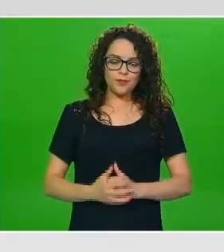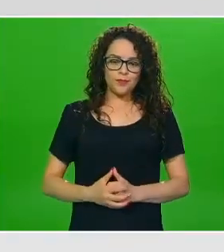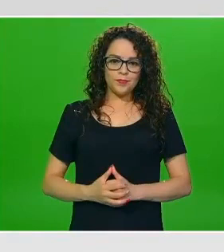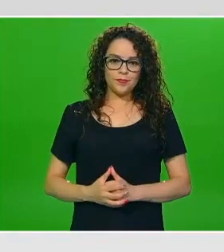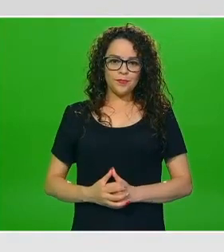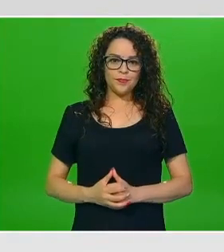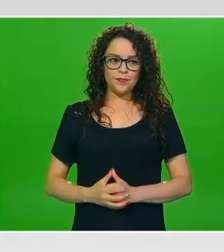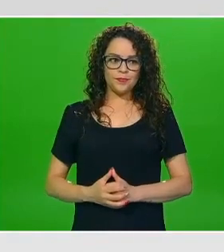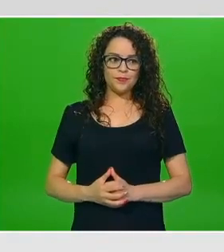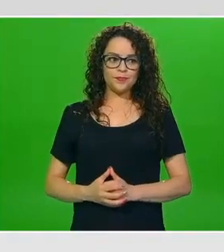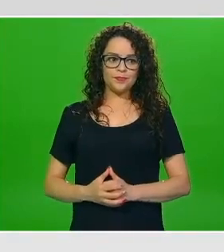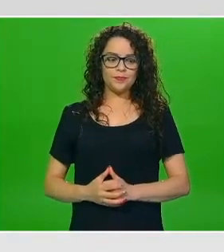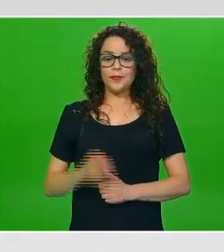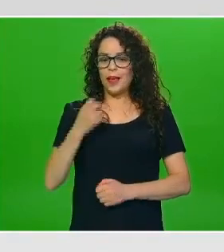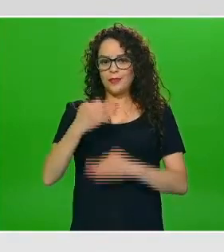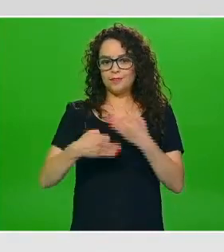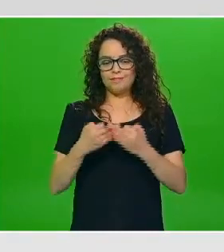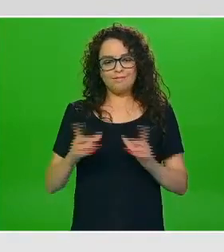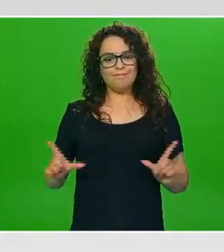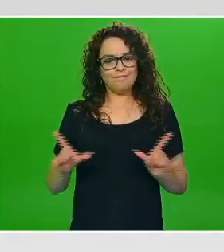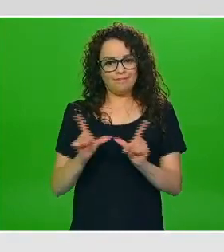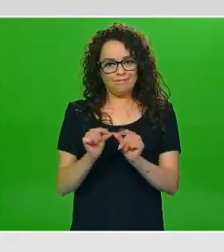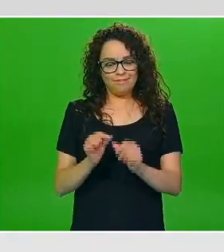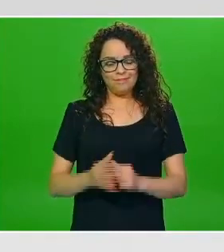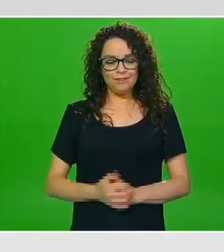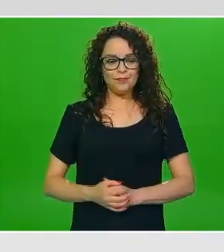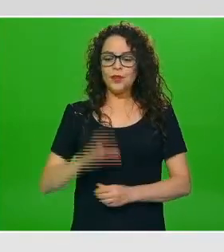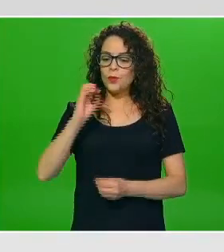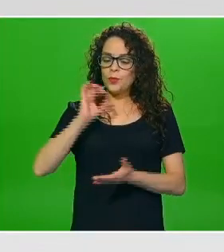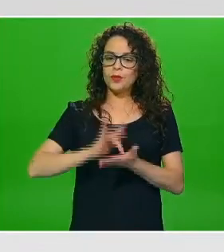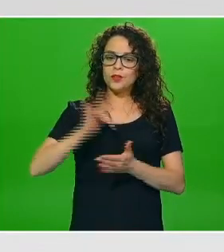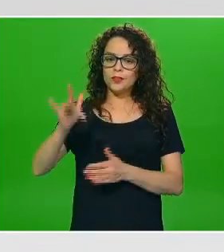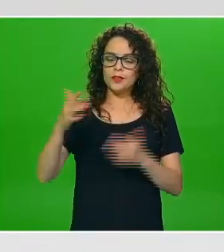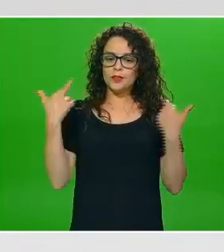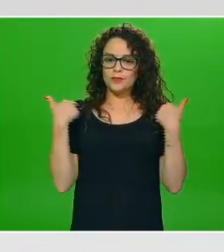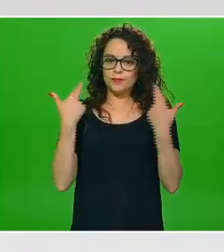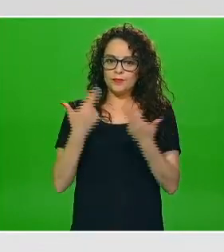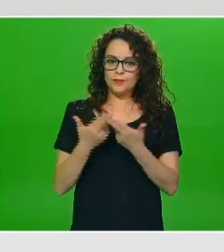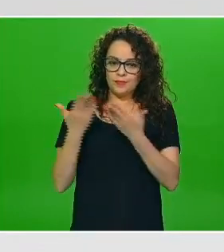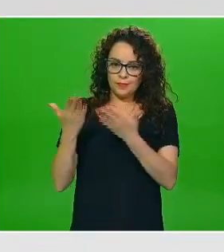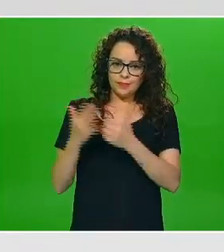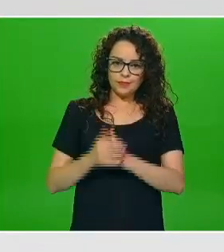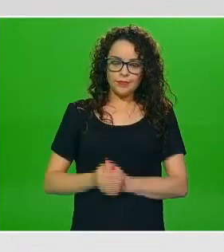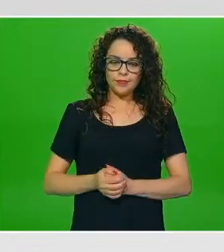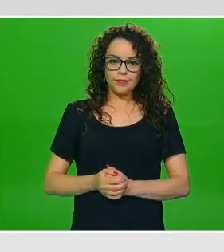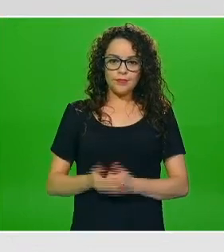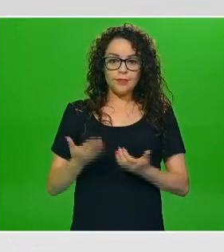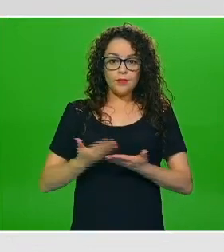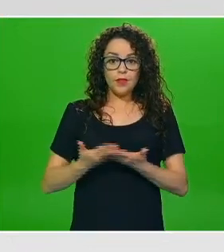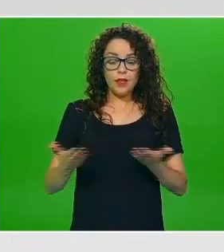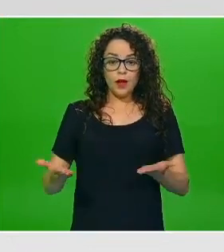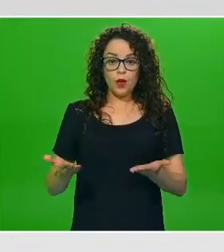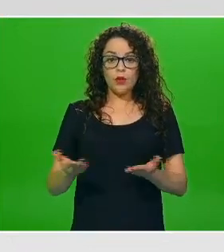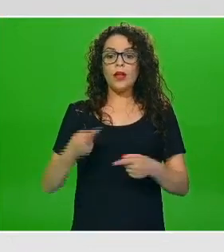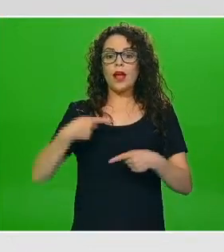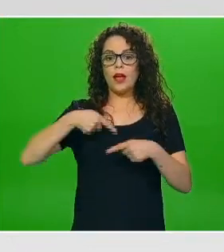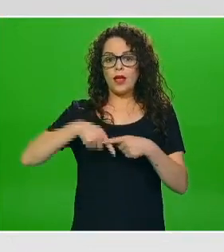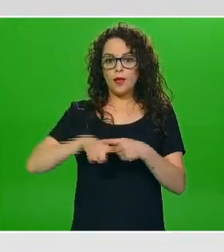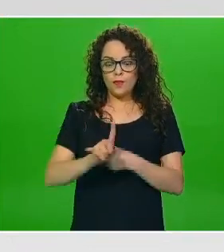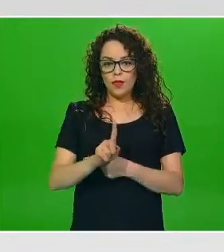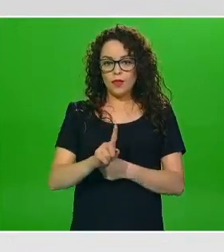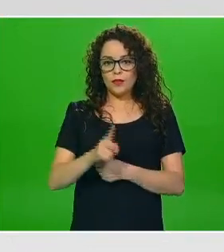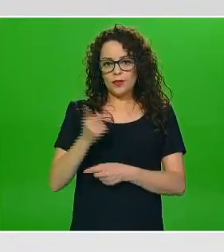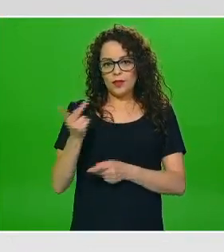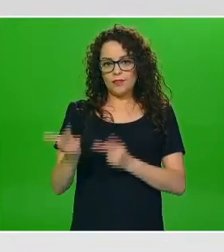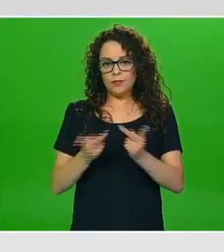sería eso muchísimas gracias maestra a continuación daremos espacio nos quedan nueve